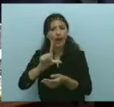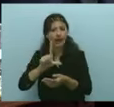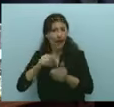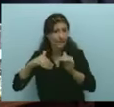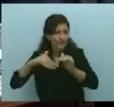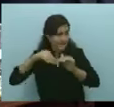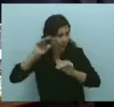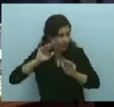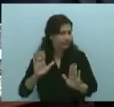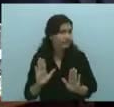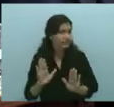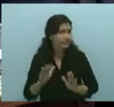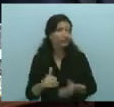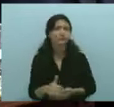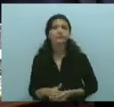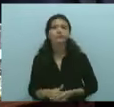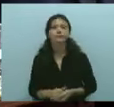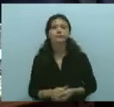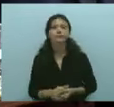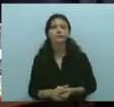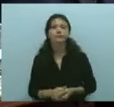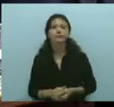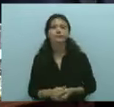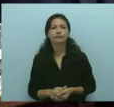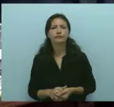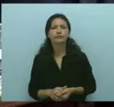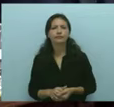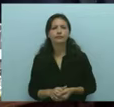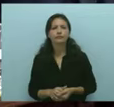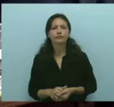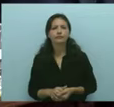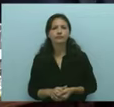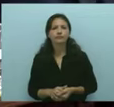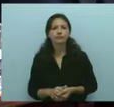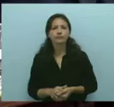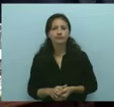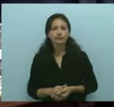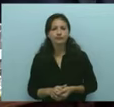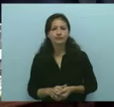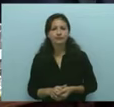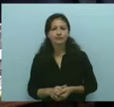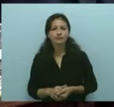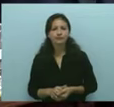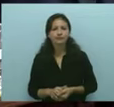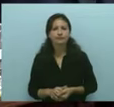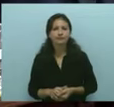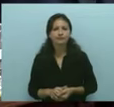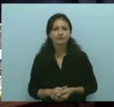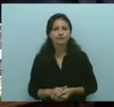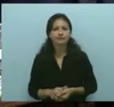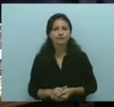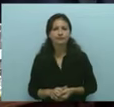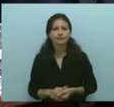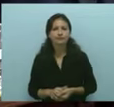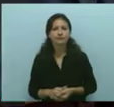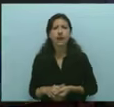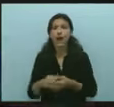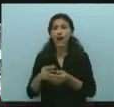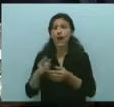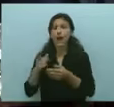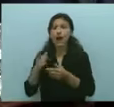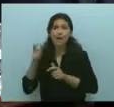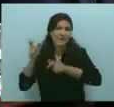también el aporte patronal. Y por último, con el aporte de la primera remuneración del personal ingresante,